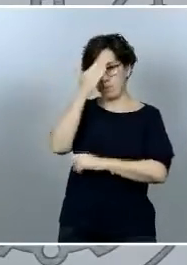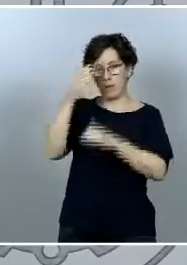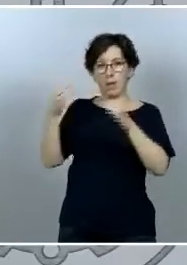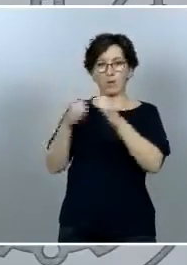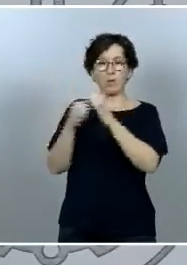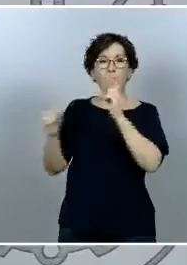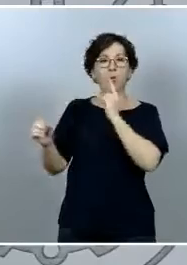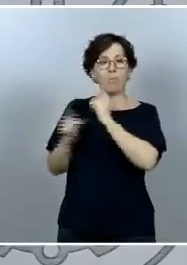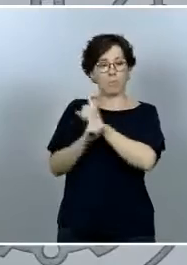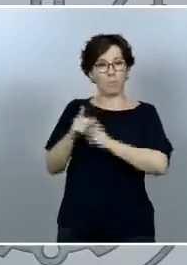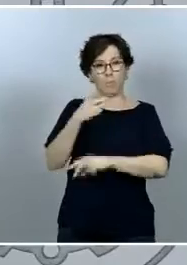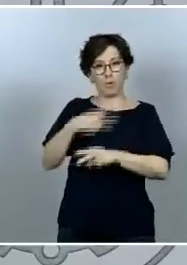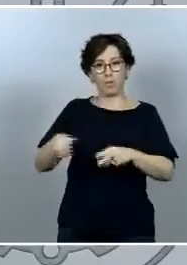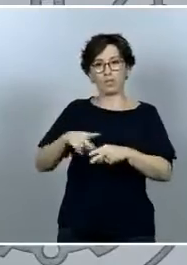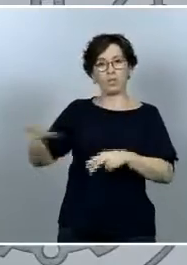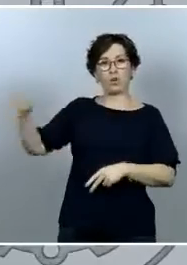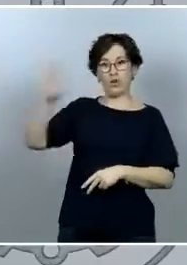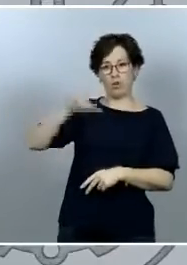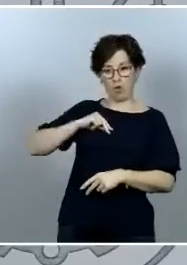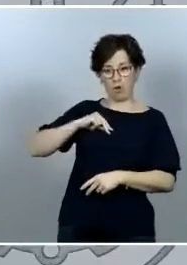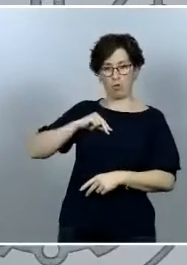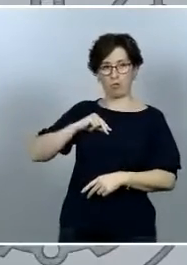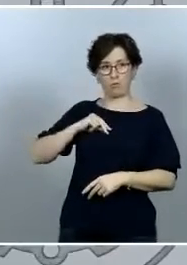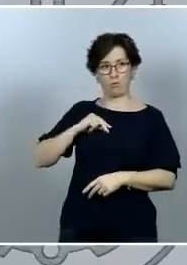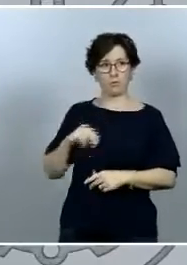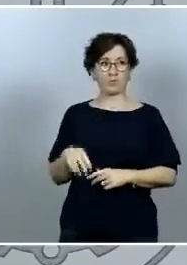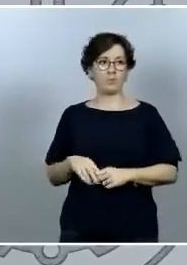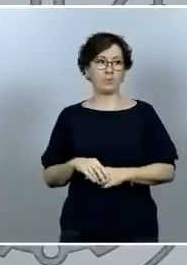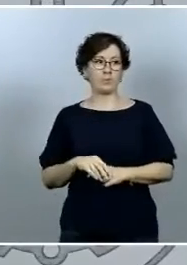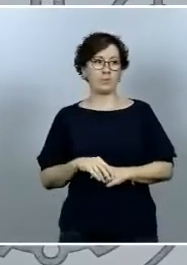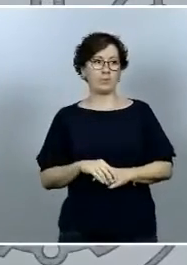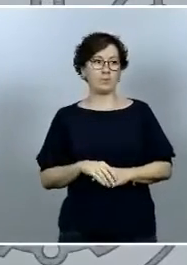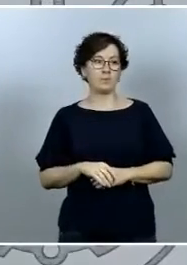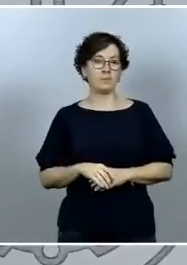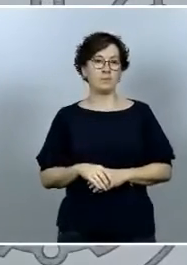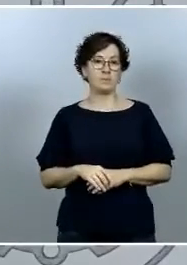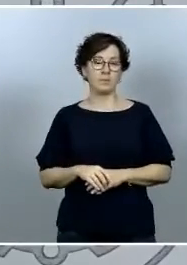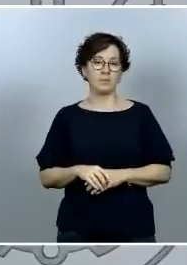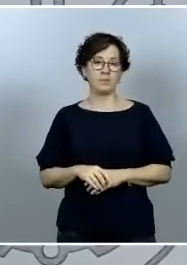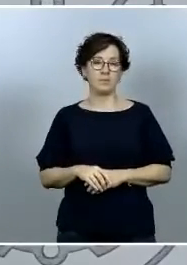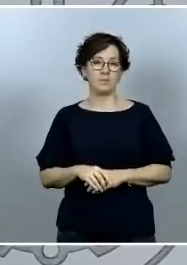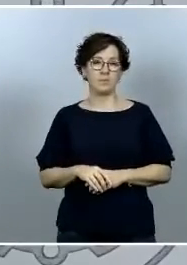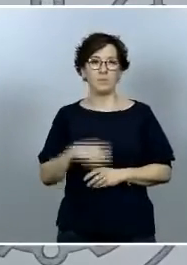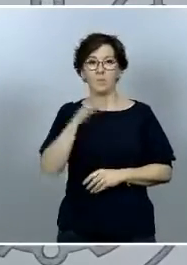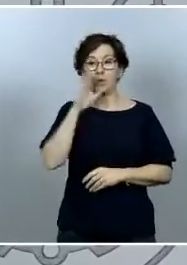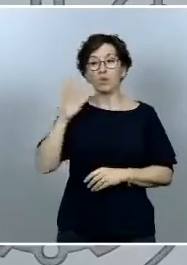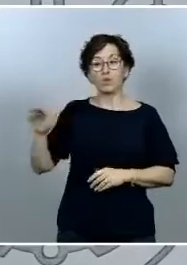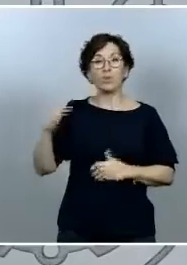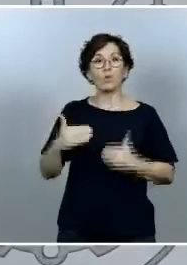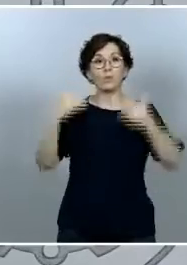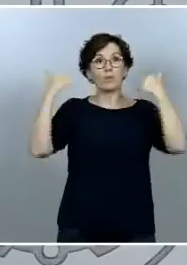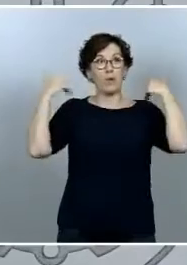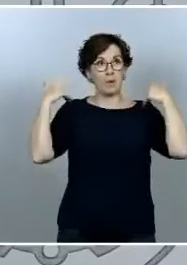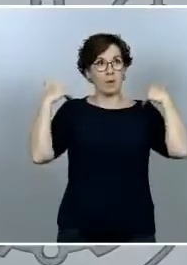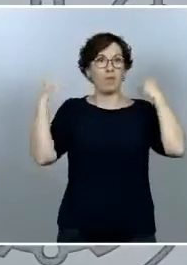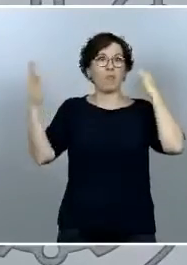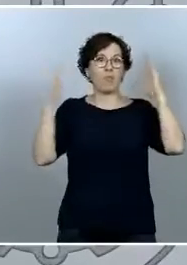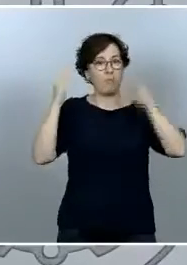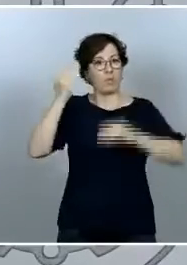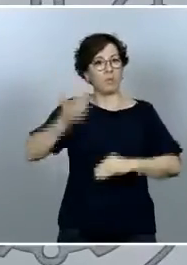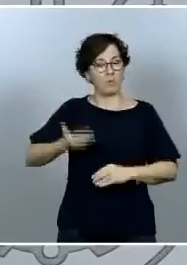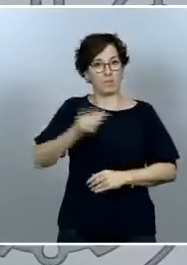no hemos encontrado esa responsabilidad que se requiere en grandes momentos de país en donde todos a una